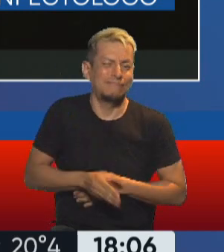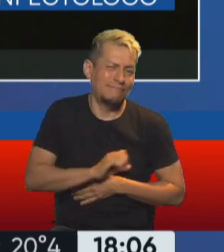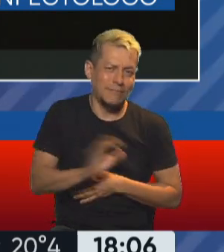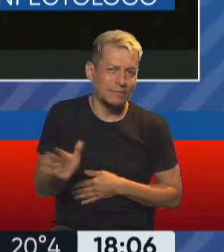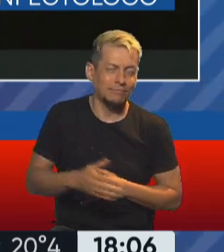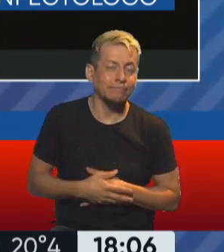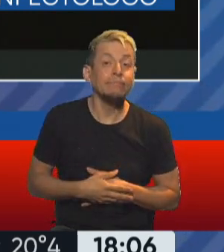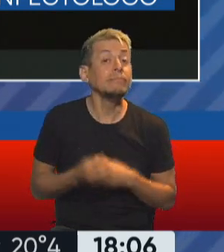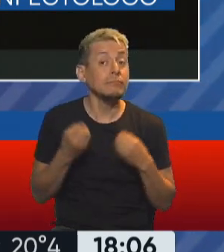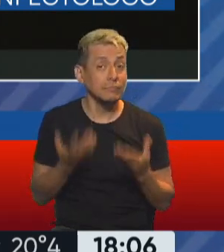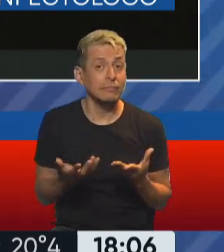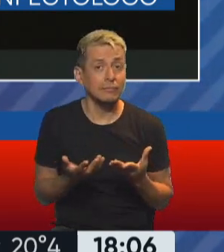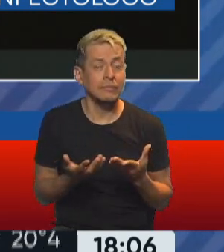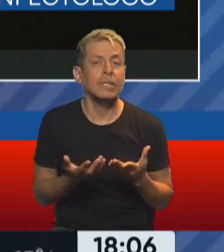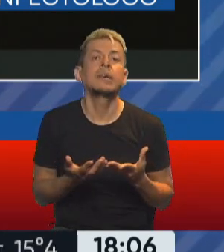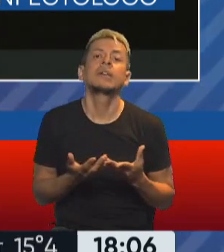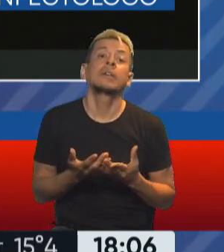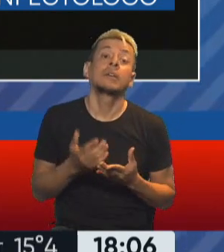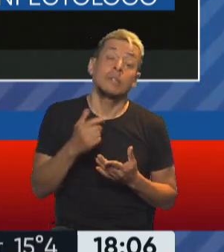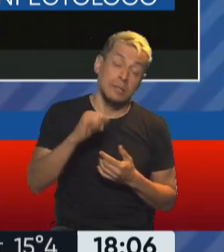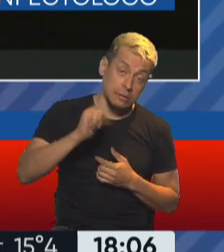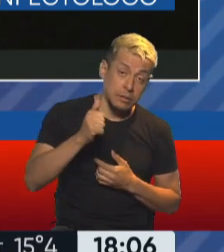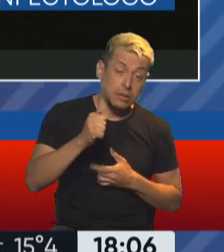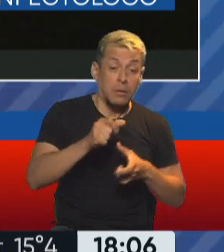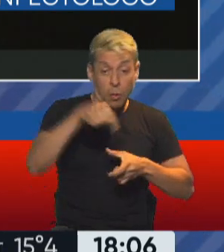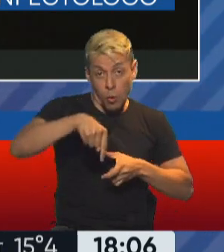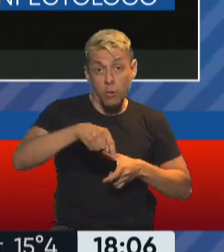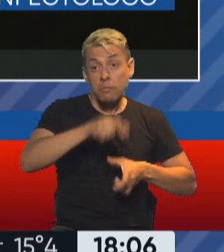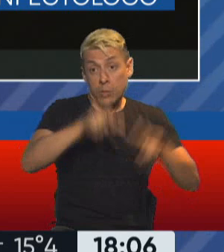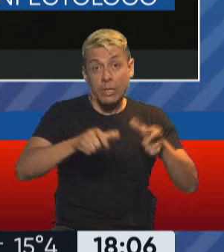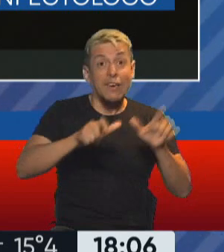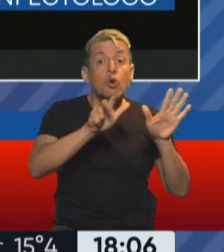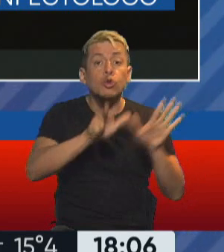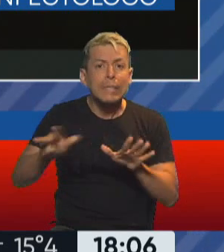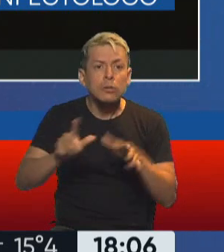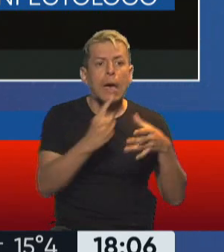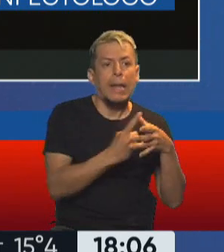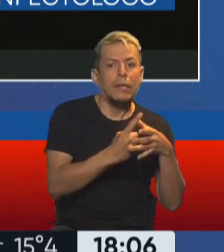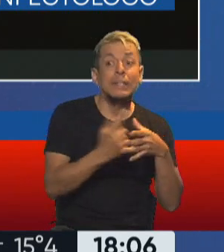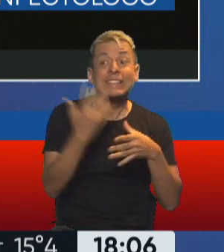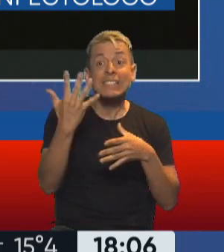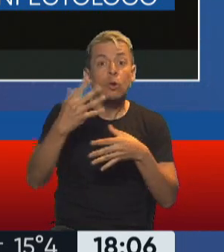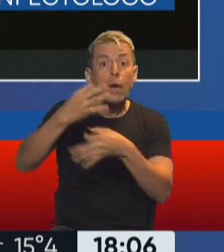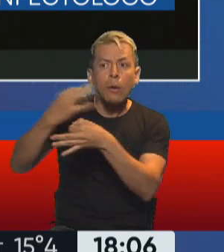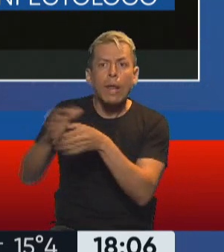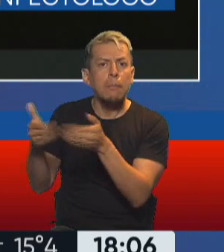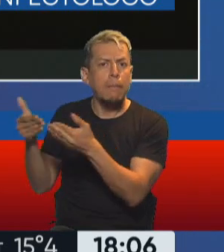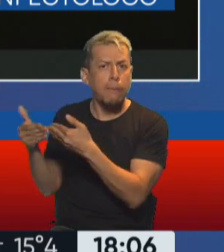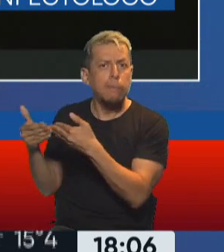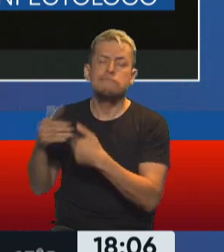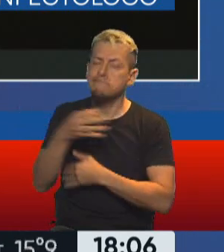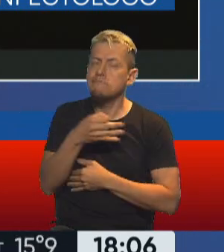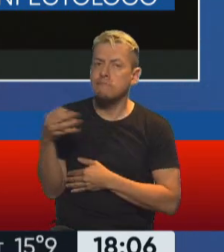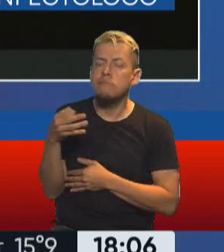fíjese, si bien es cierto que hay 800 personas en este momento aisladas, cinco colegios cerrados, un número